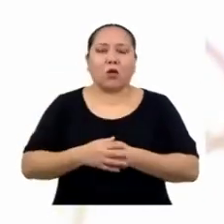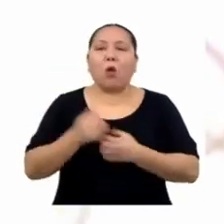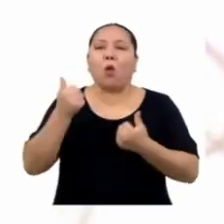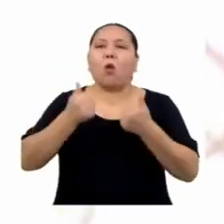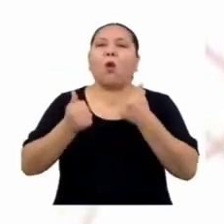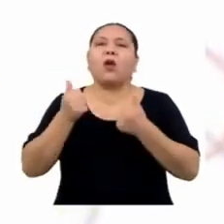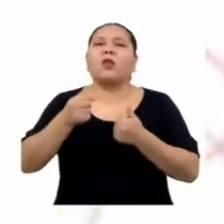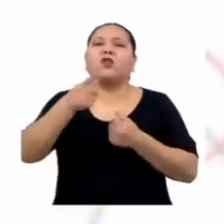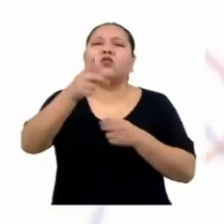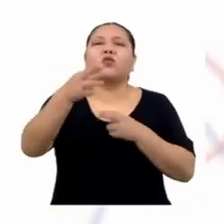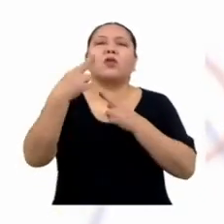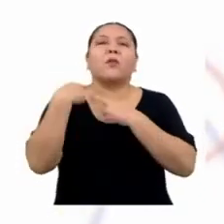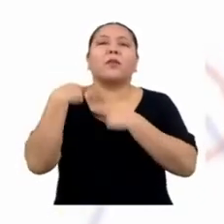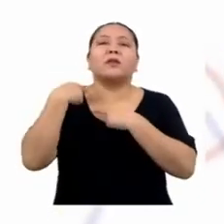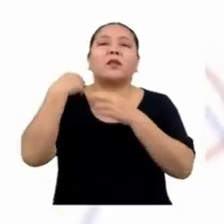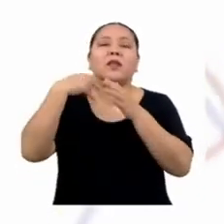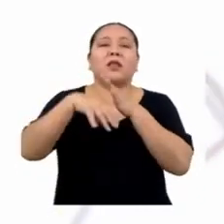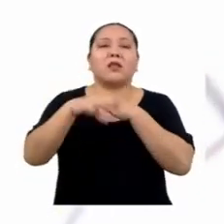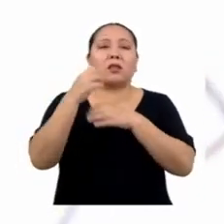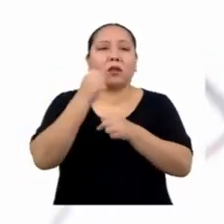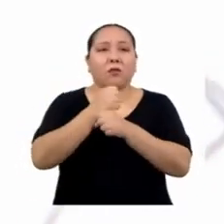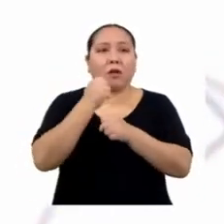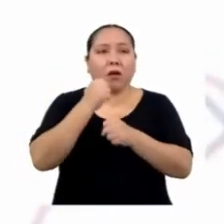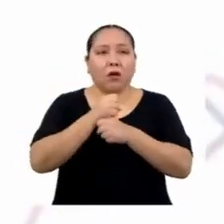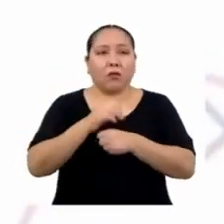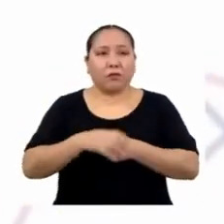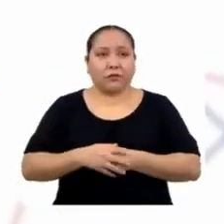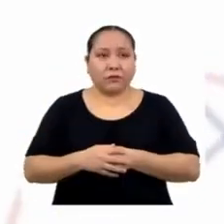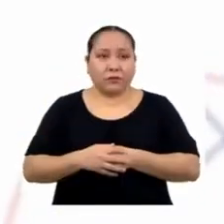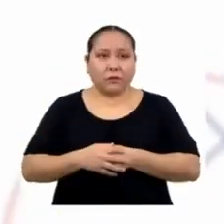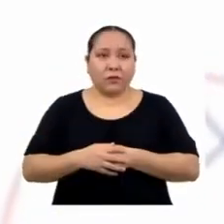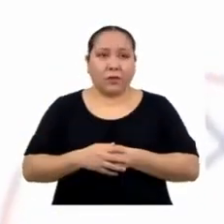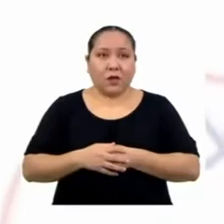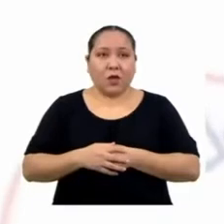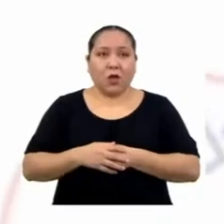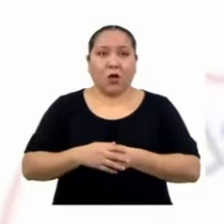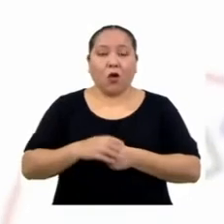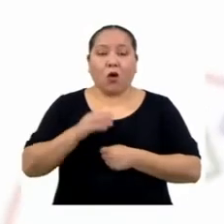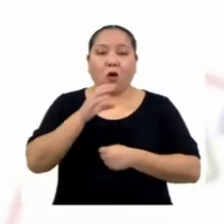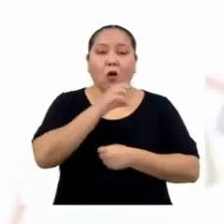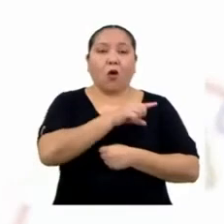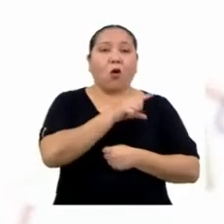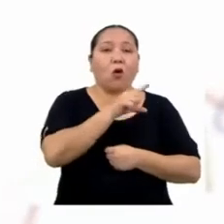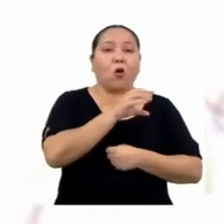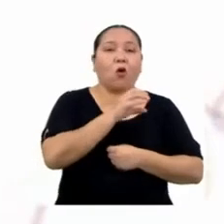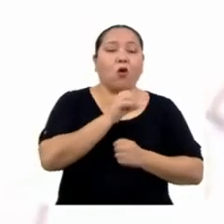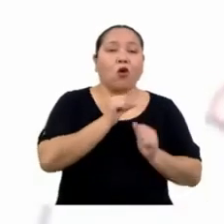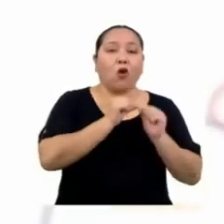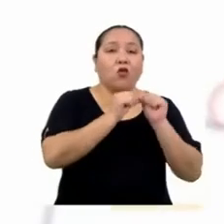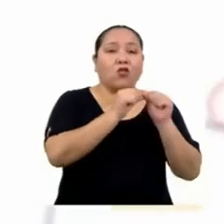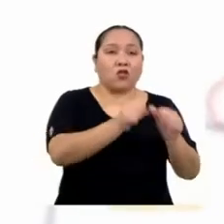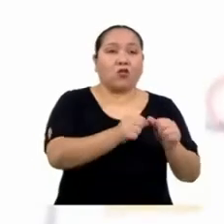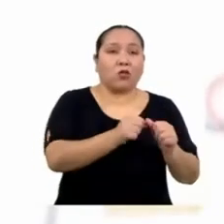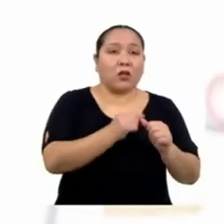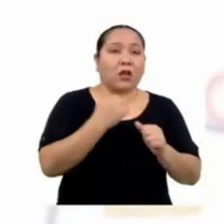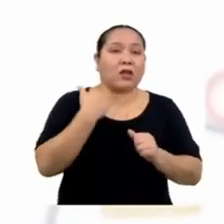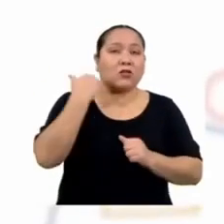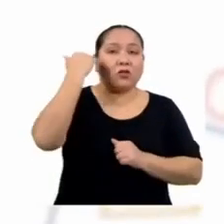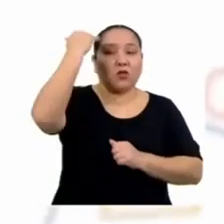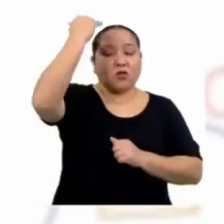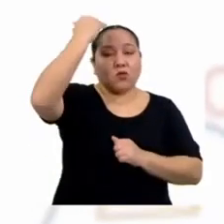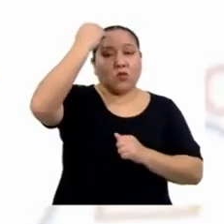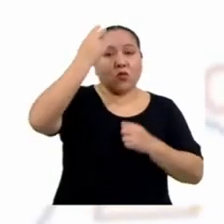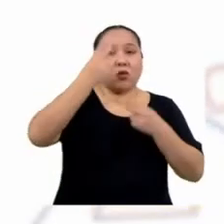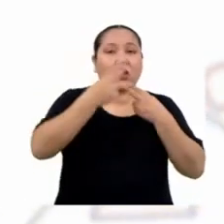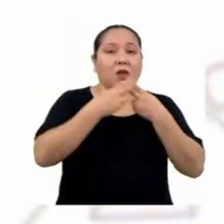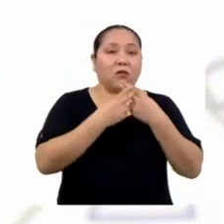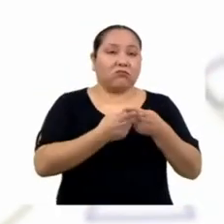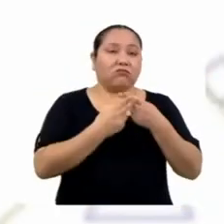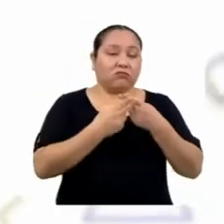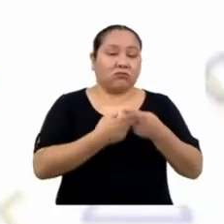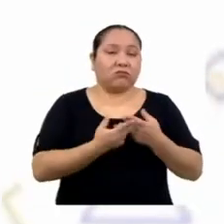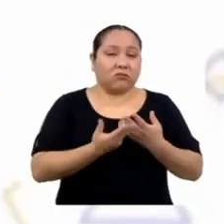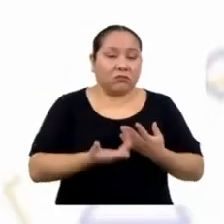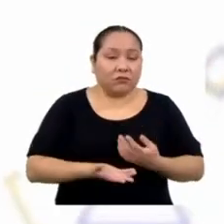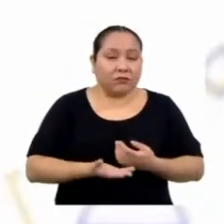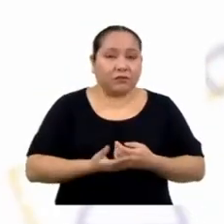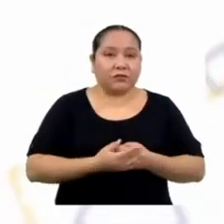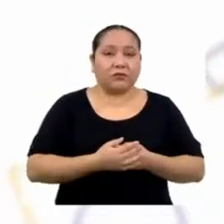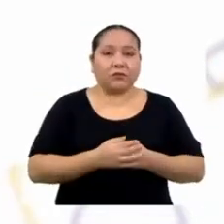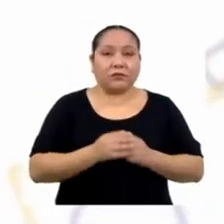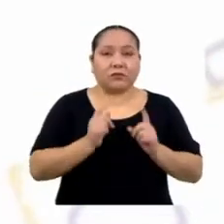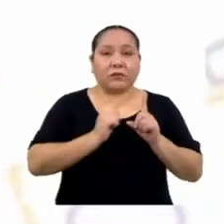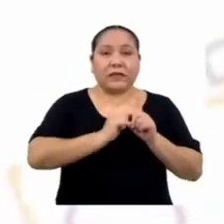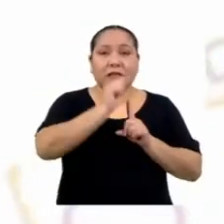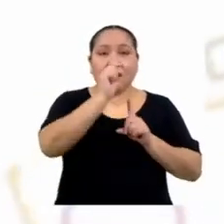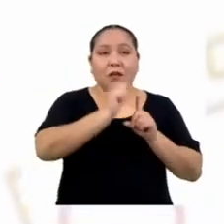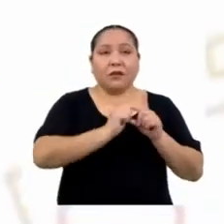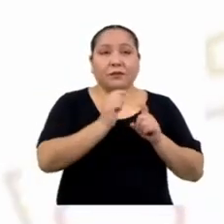Con morado voy a marcar las variables cuantitativas continuas, que serían estatura, masa corporal y temperatura. Y